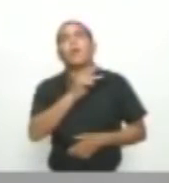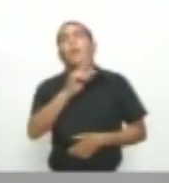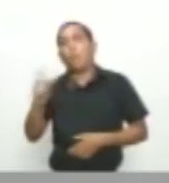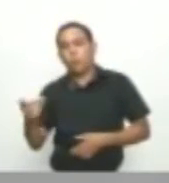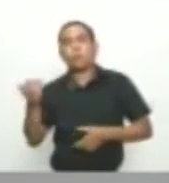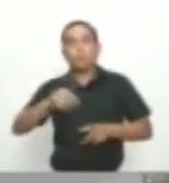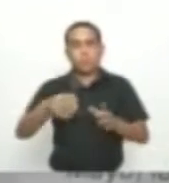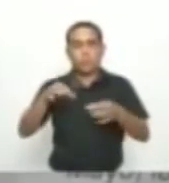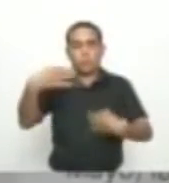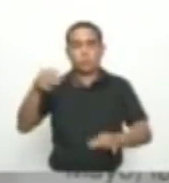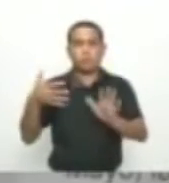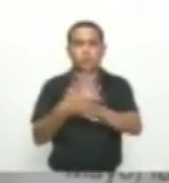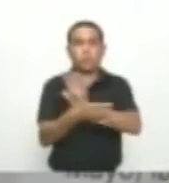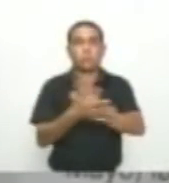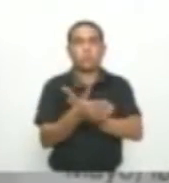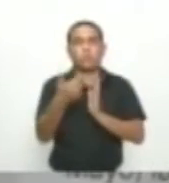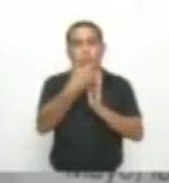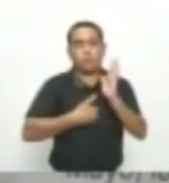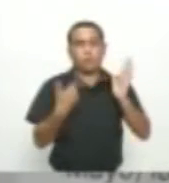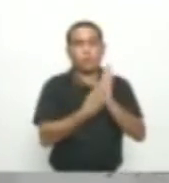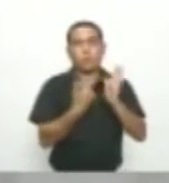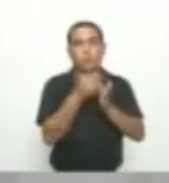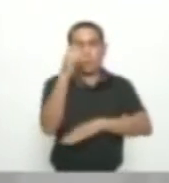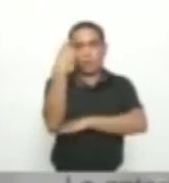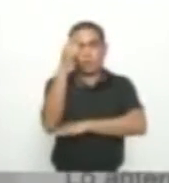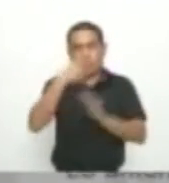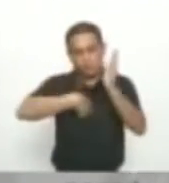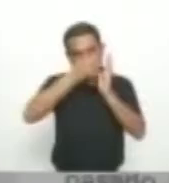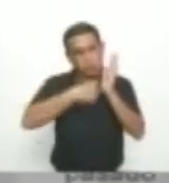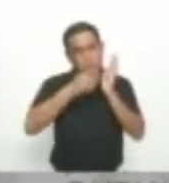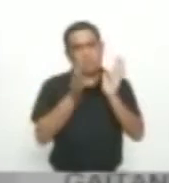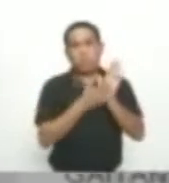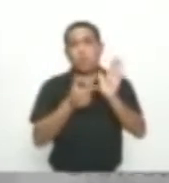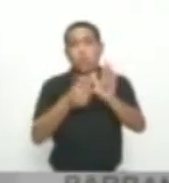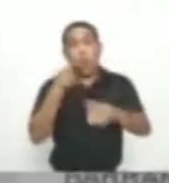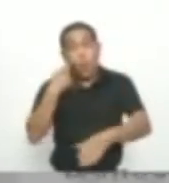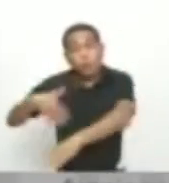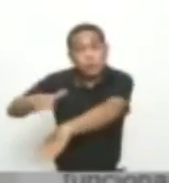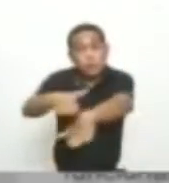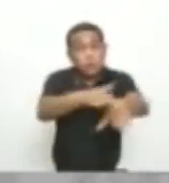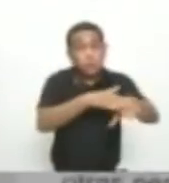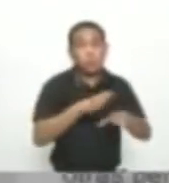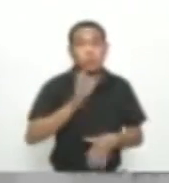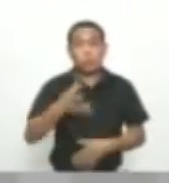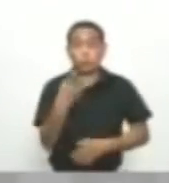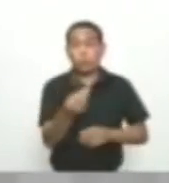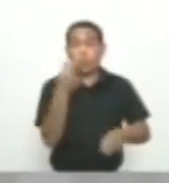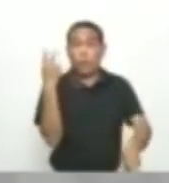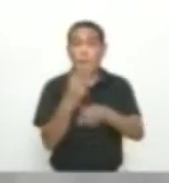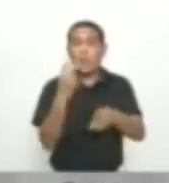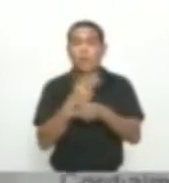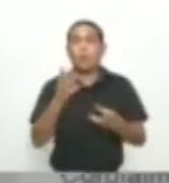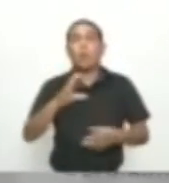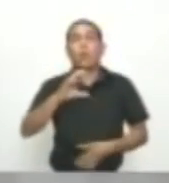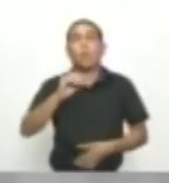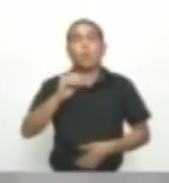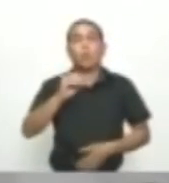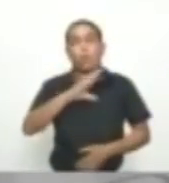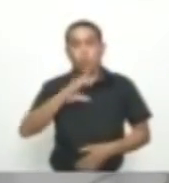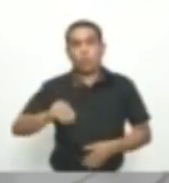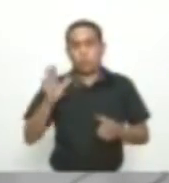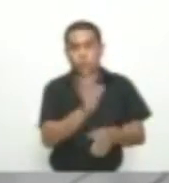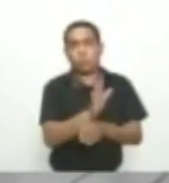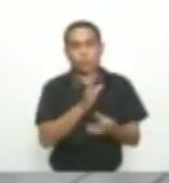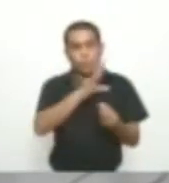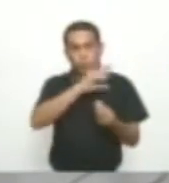comunicado Firmado por funcionarios de la Fiscalía En el que alertan De que miembros de la banda criminal de los costeños Conocidos como los